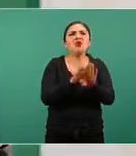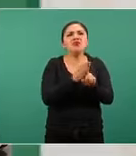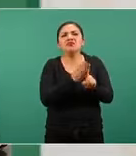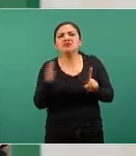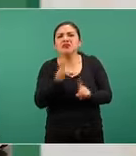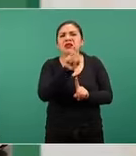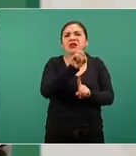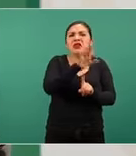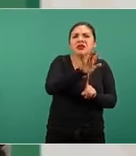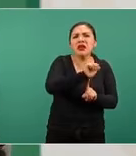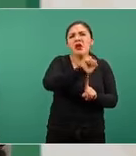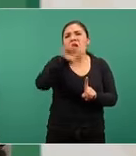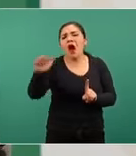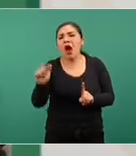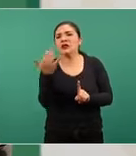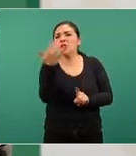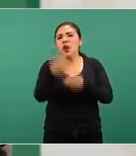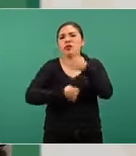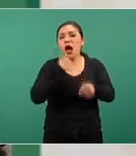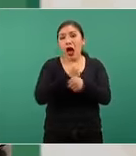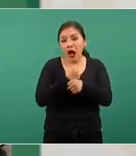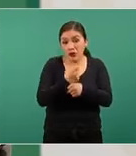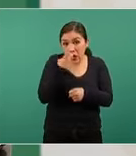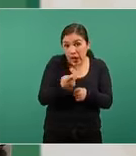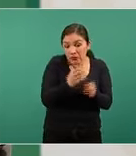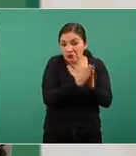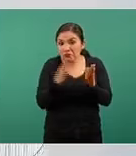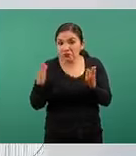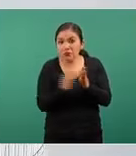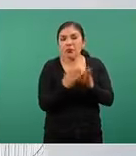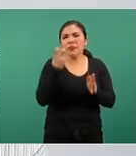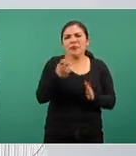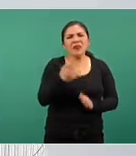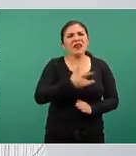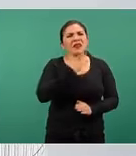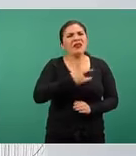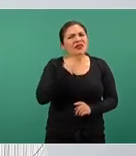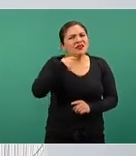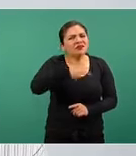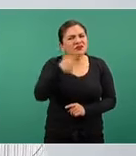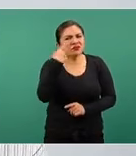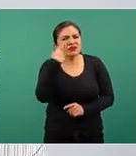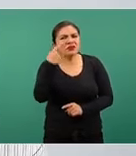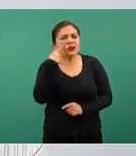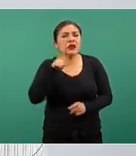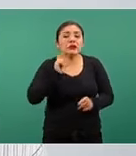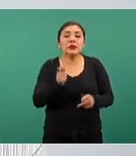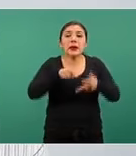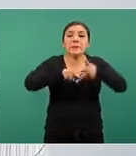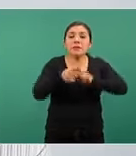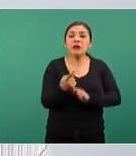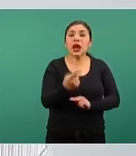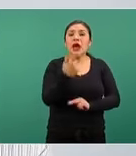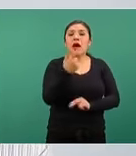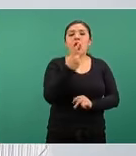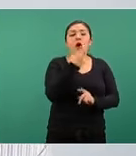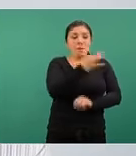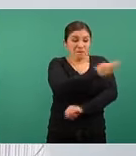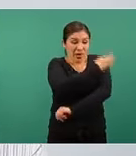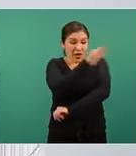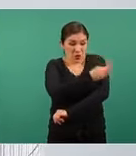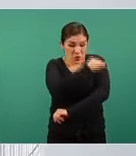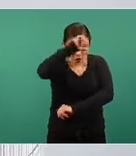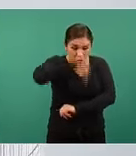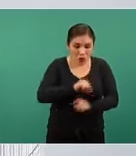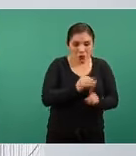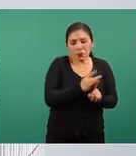35 y los 50 años y las manifestaciones normalmente empezaron después del quinto día y se presentaron como hasta